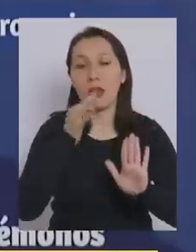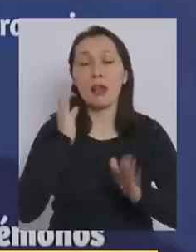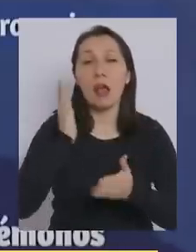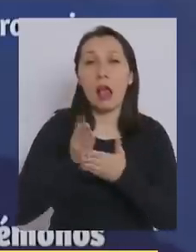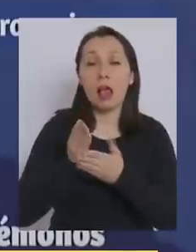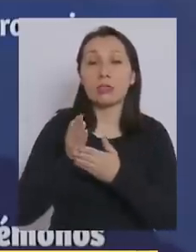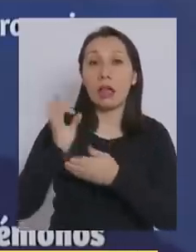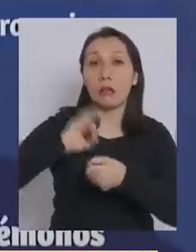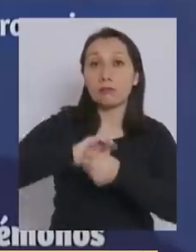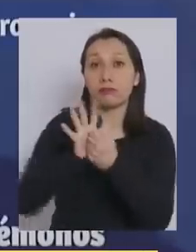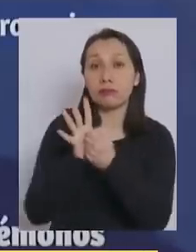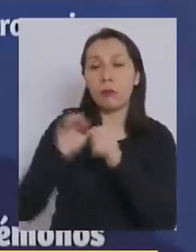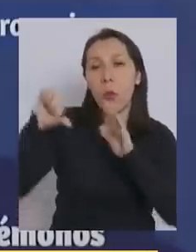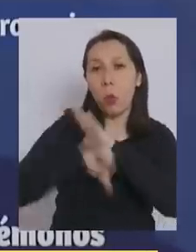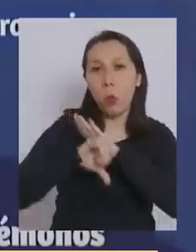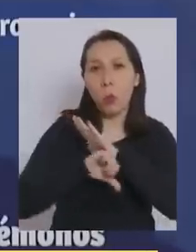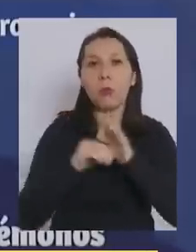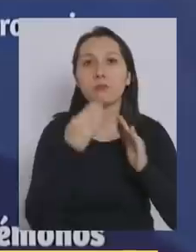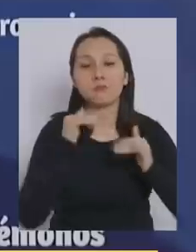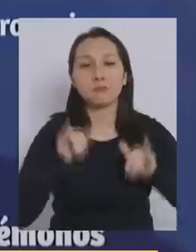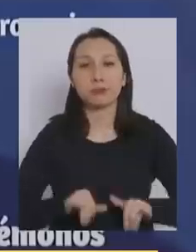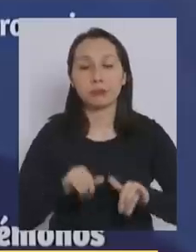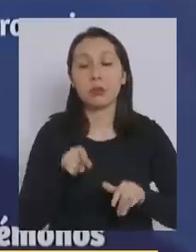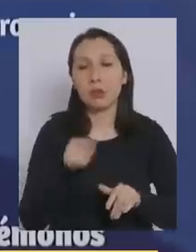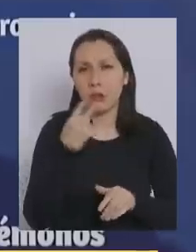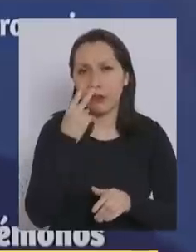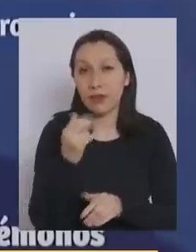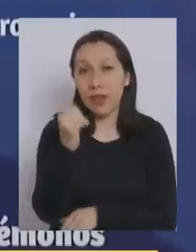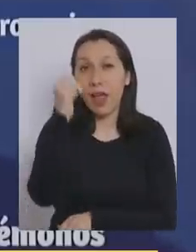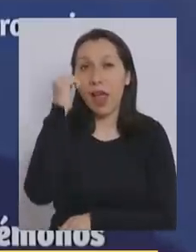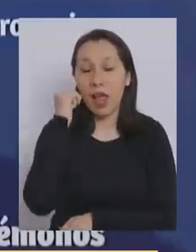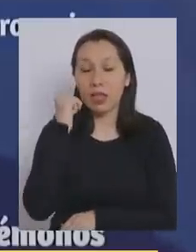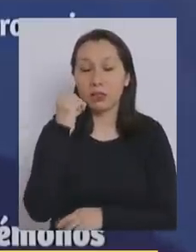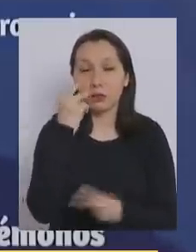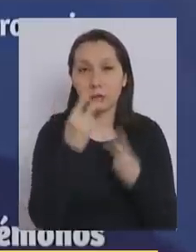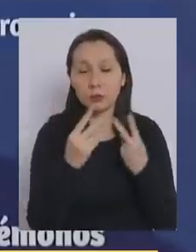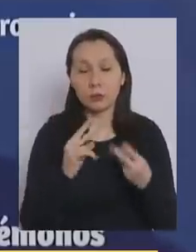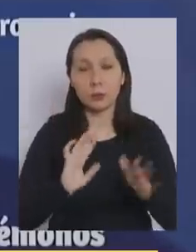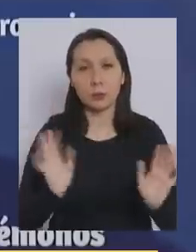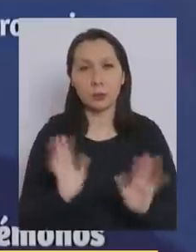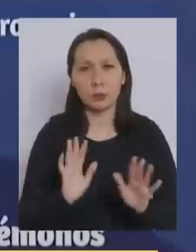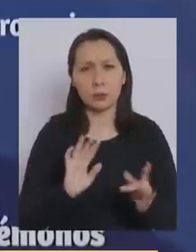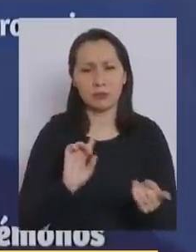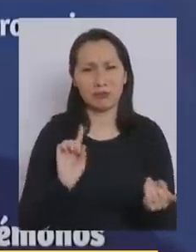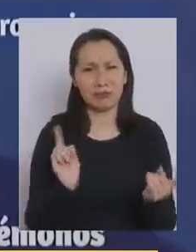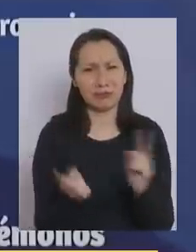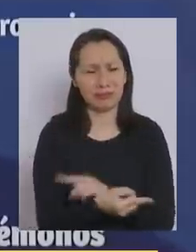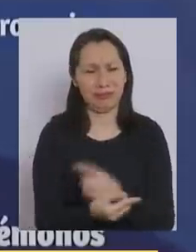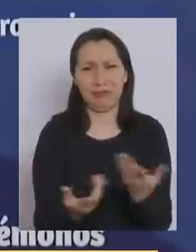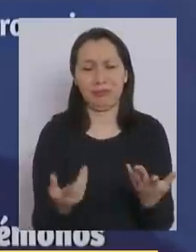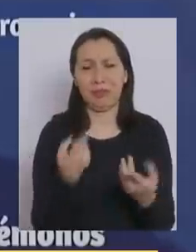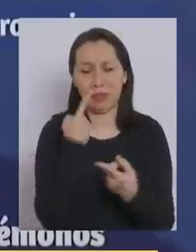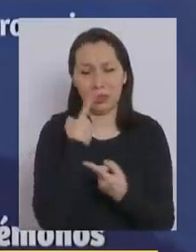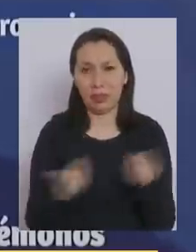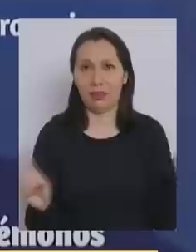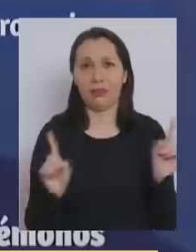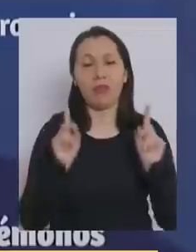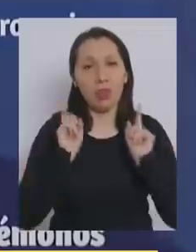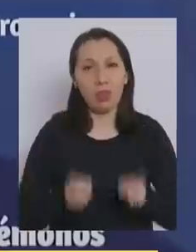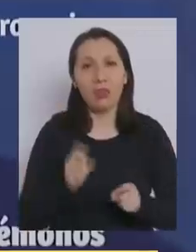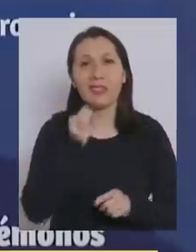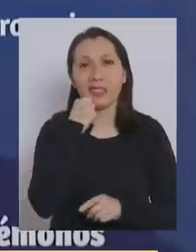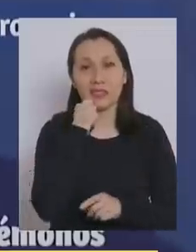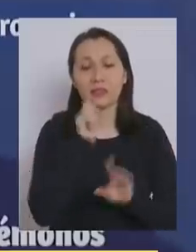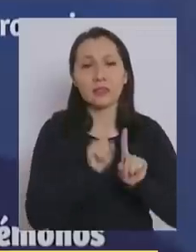virus se fondió. Sin embargo, ayer vimos realmente escenas totalmente contrarias a lo que significa mantener